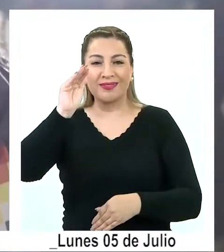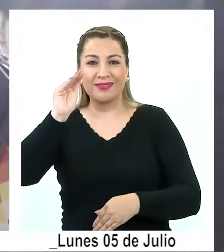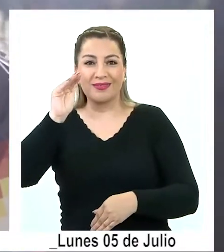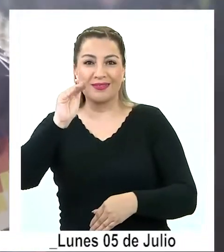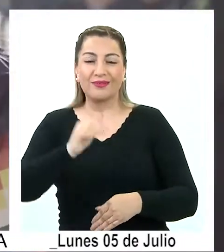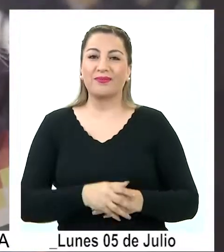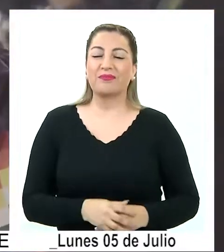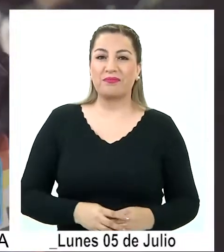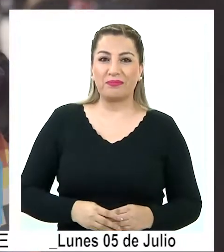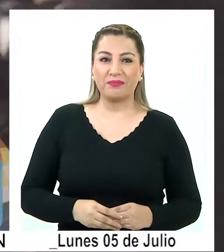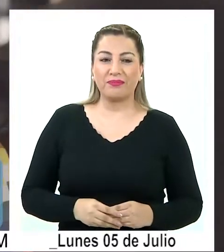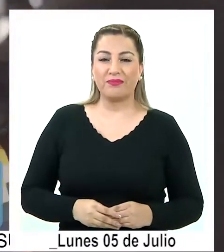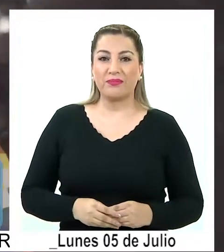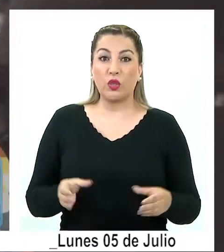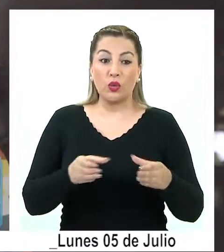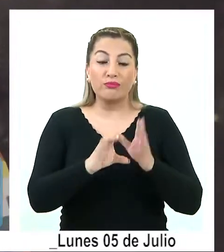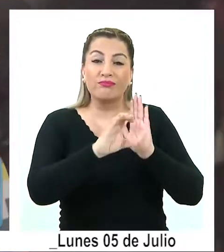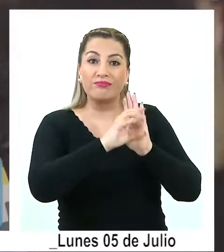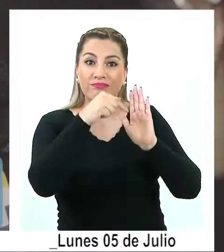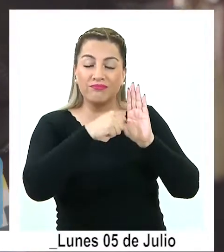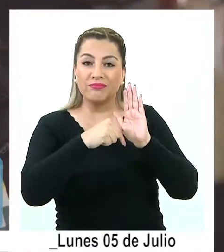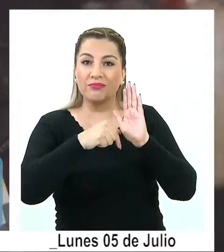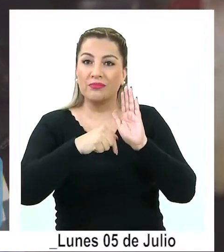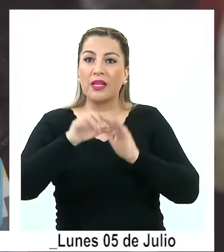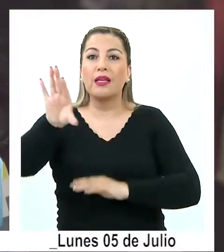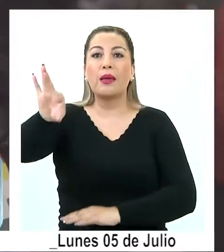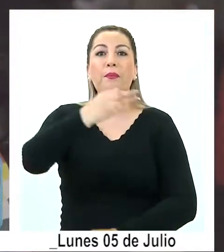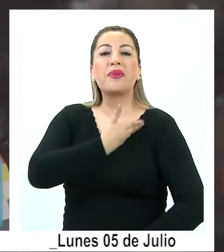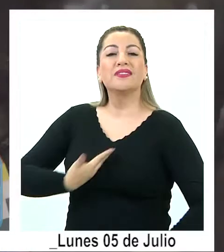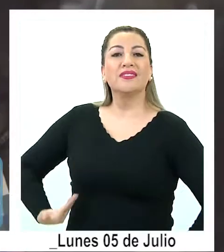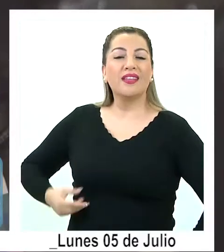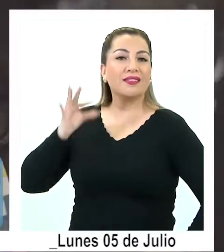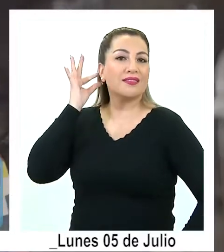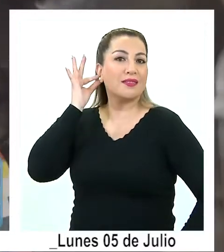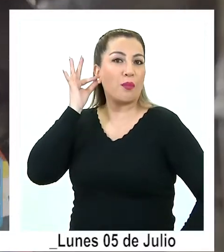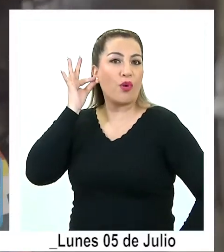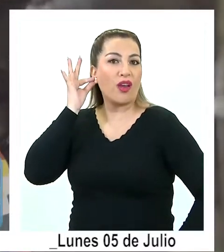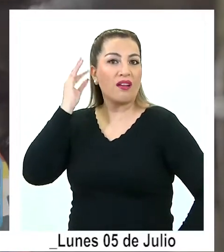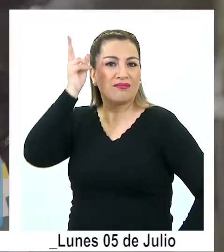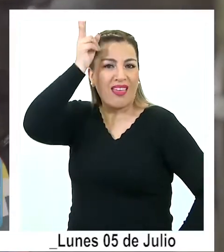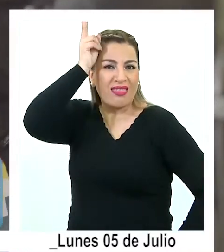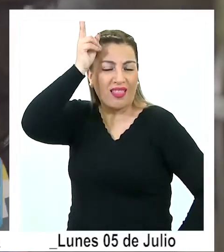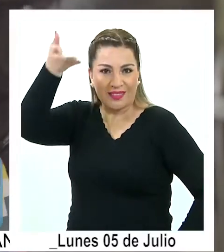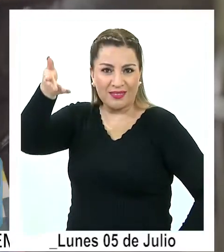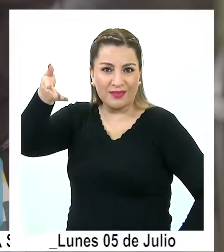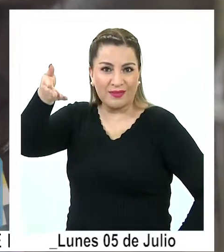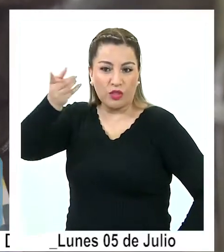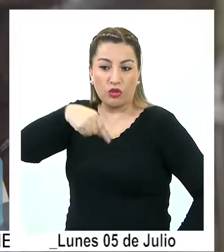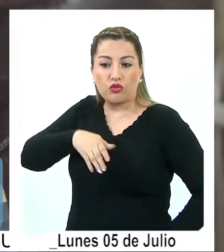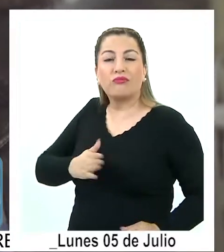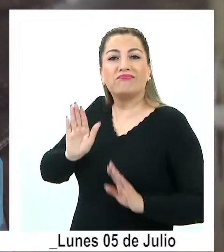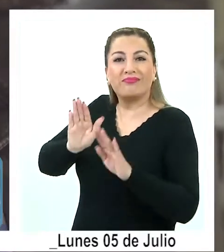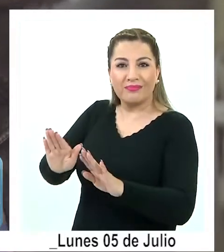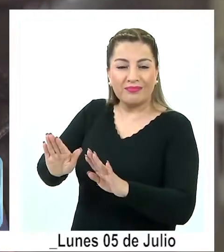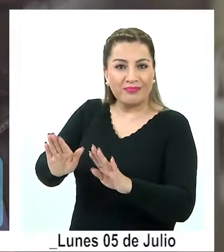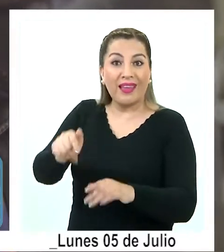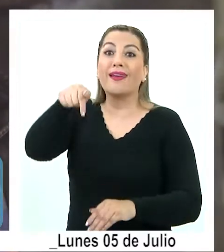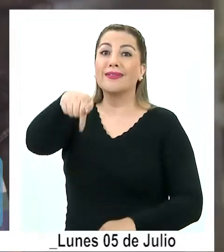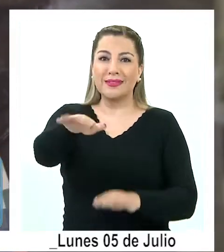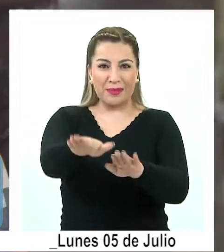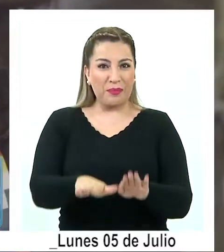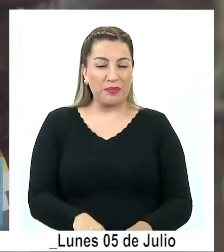que la mayoría, la mayoría de los convencionales hayan optado por la presidencia de una mujer indígena a la cual apoyamos.